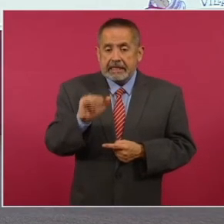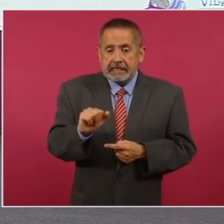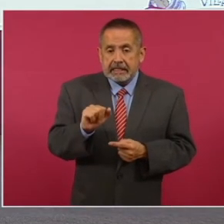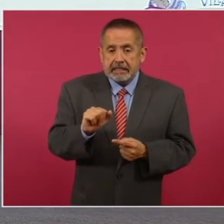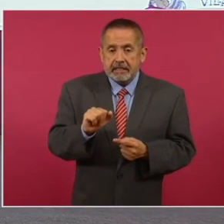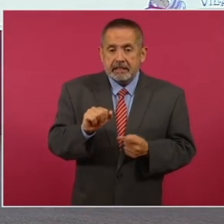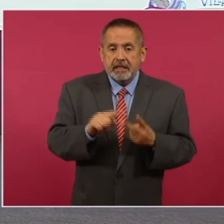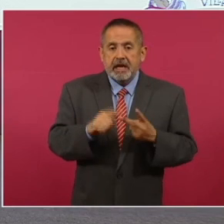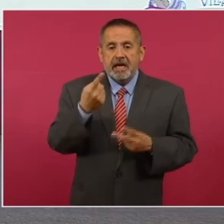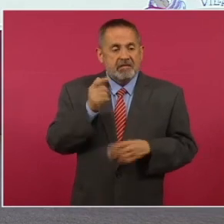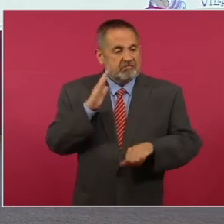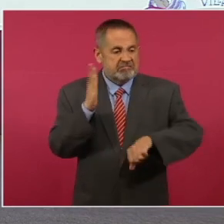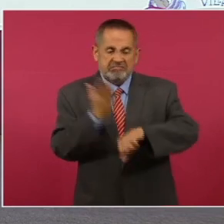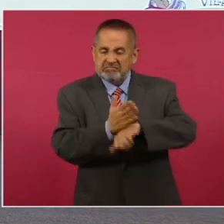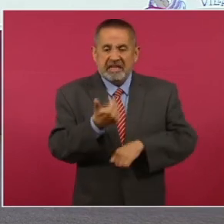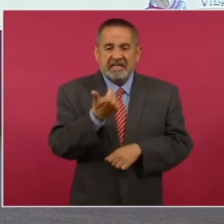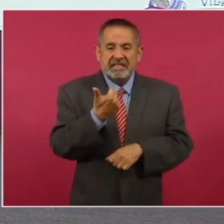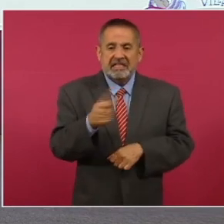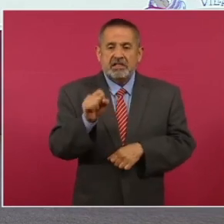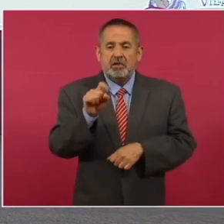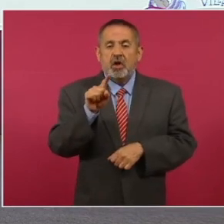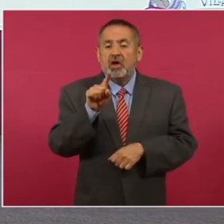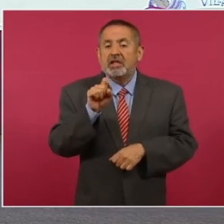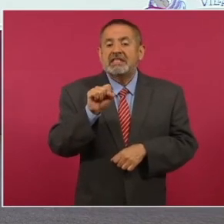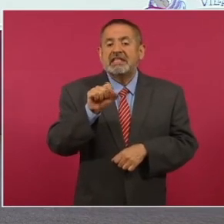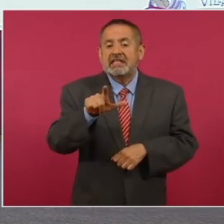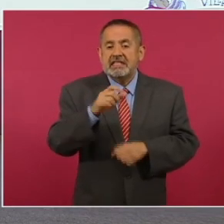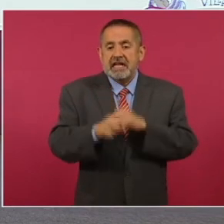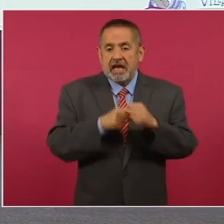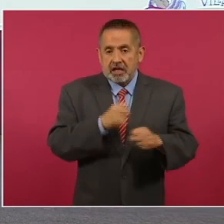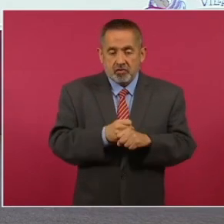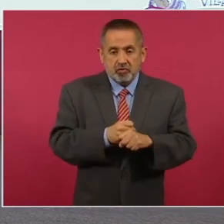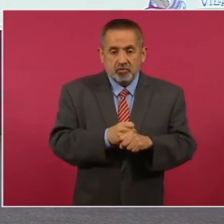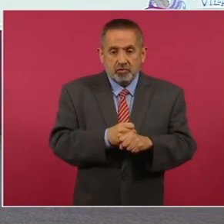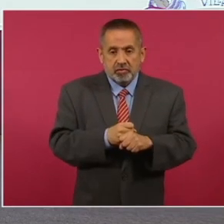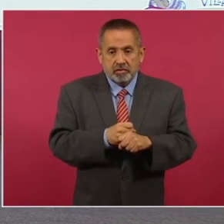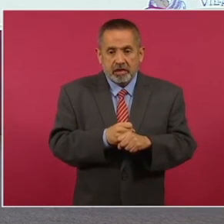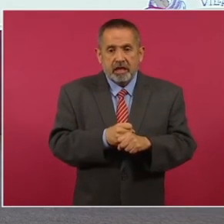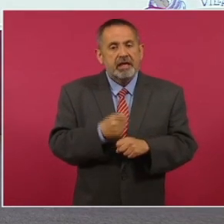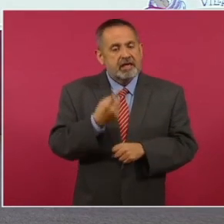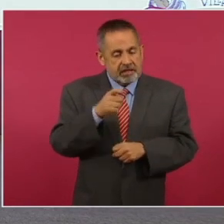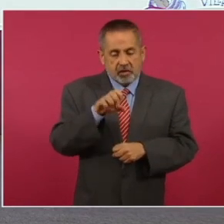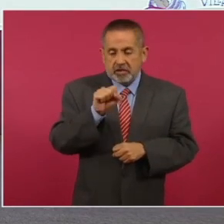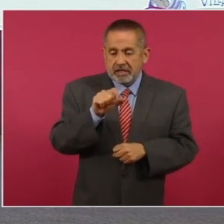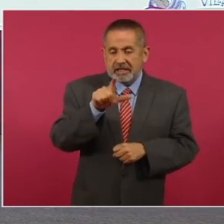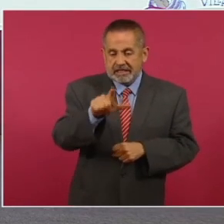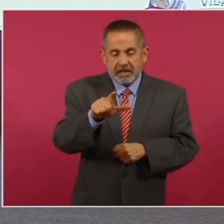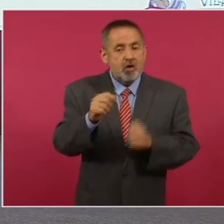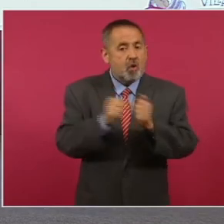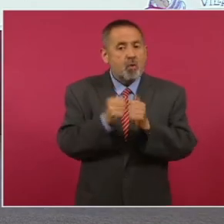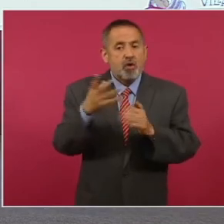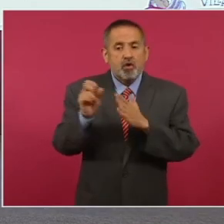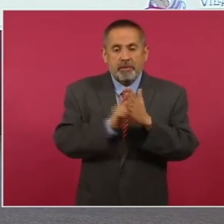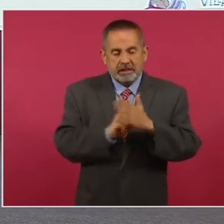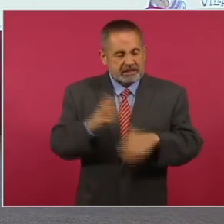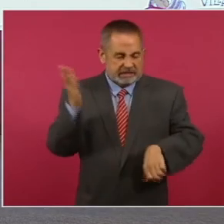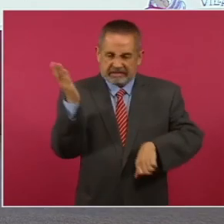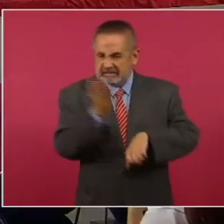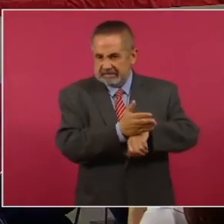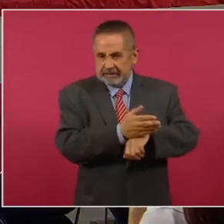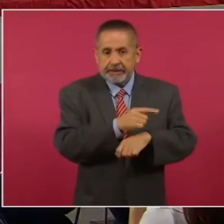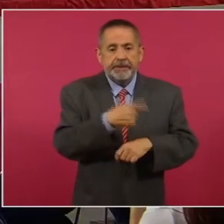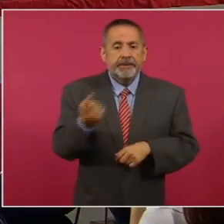167 años y cuatro meses, y